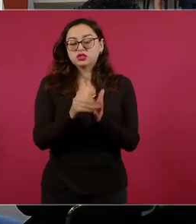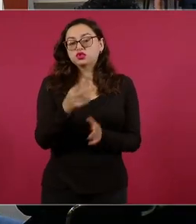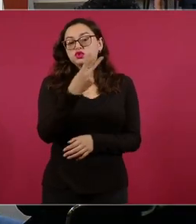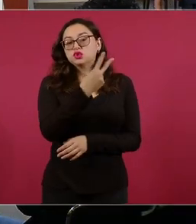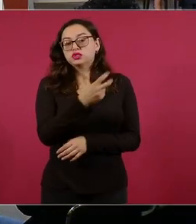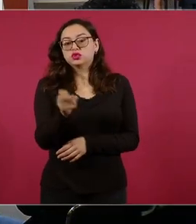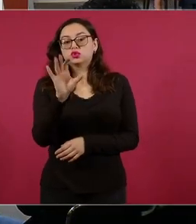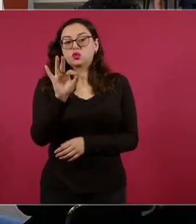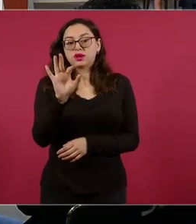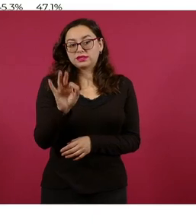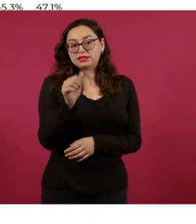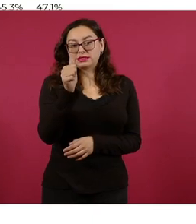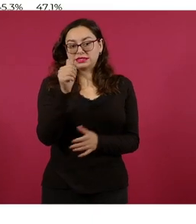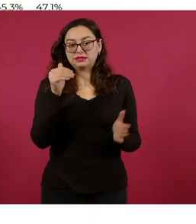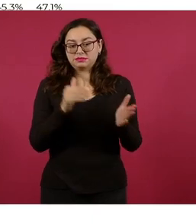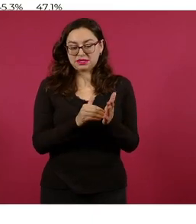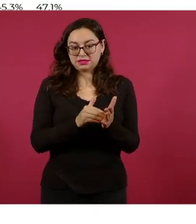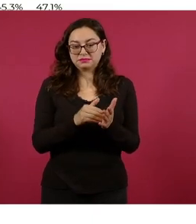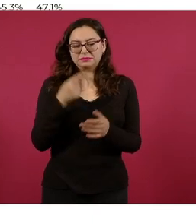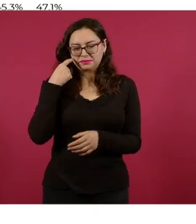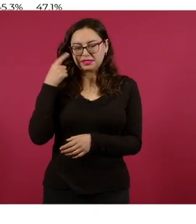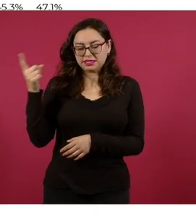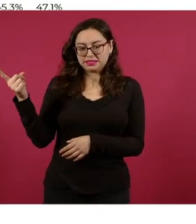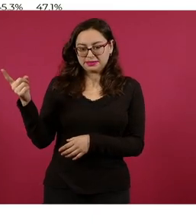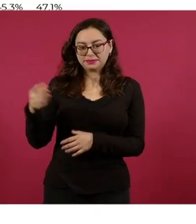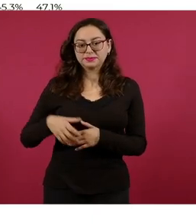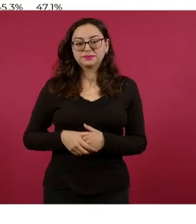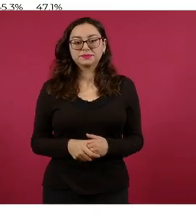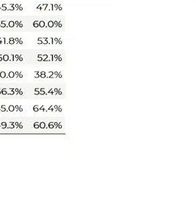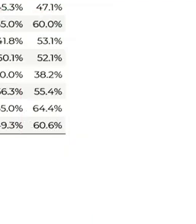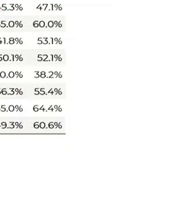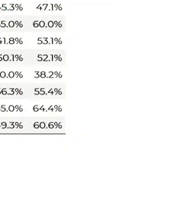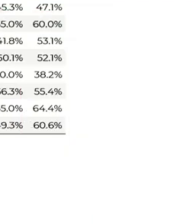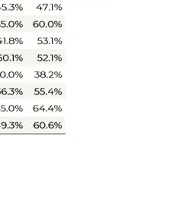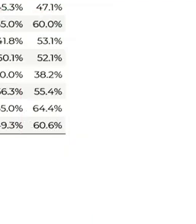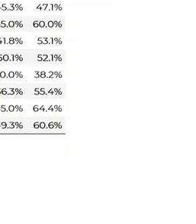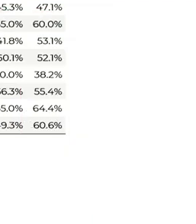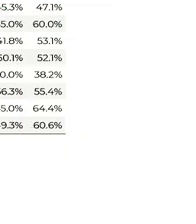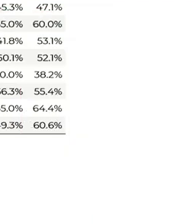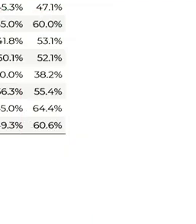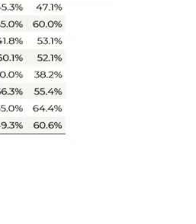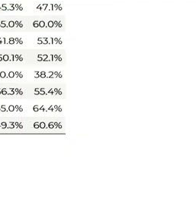ejercido hasta ahora un billón